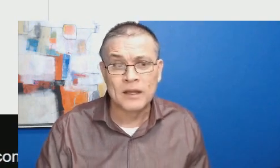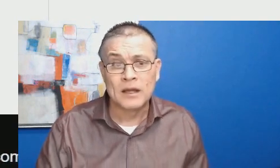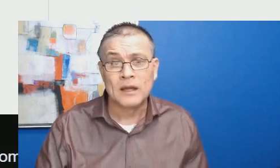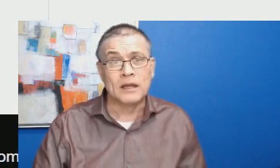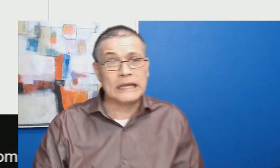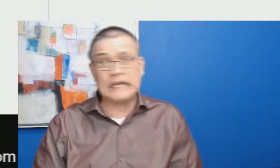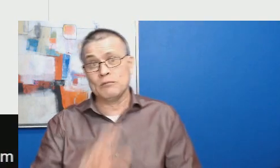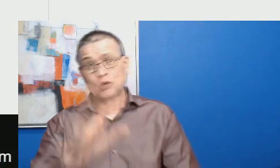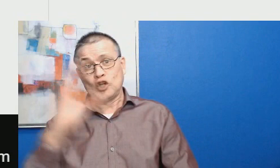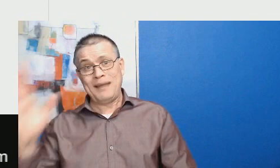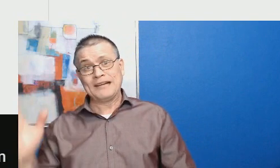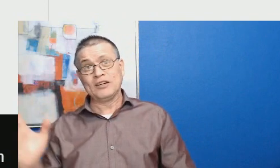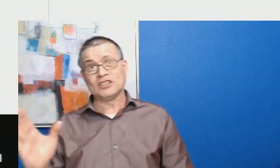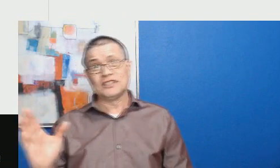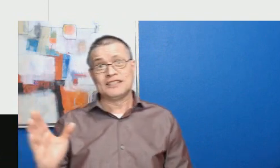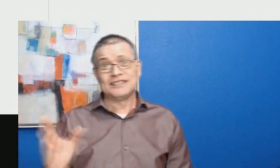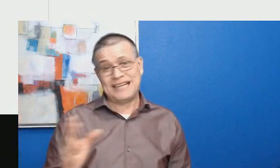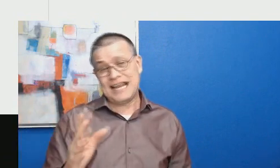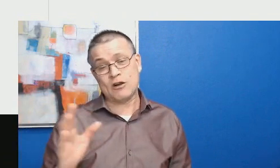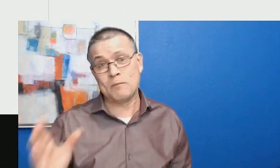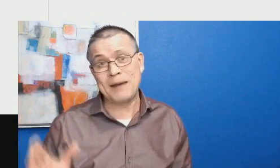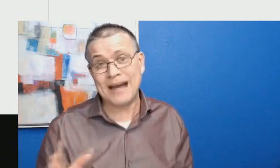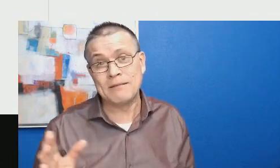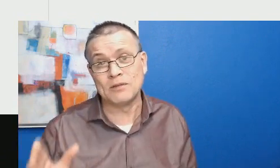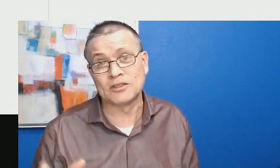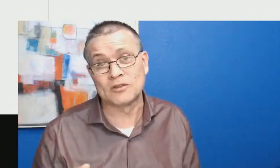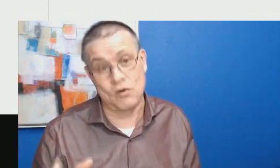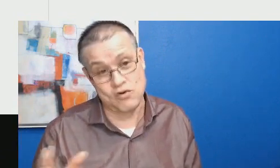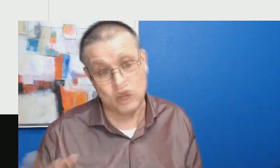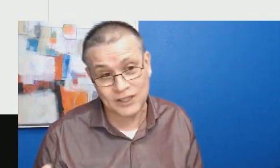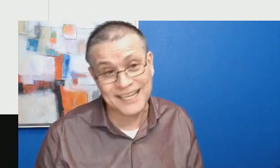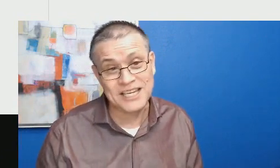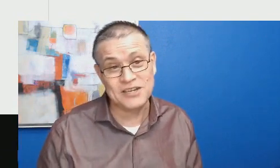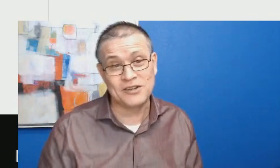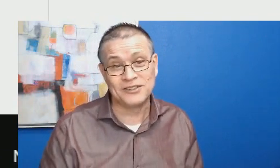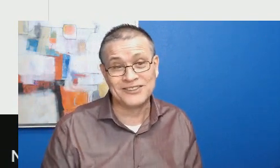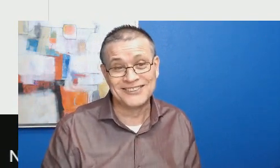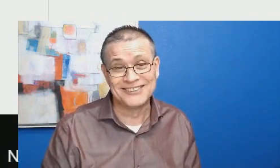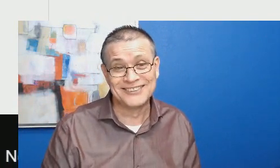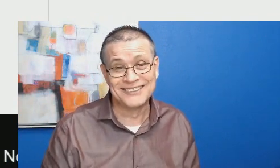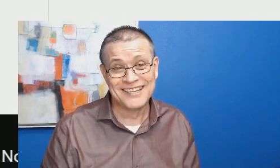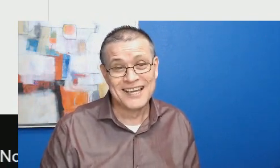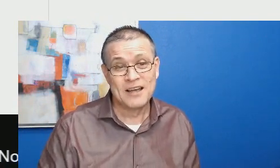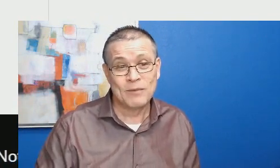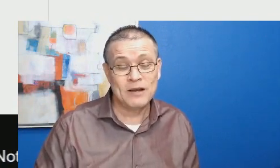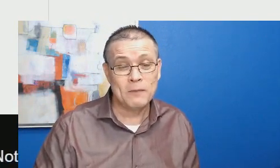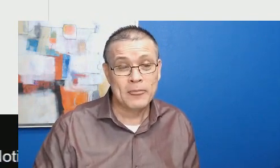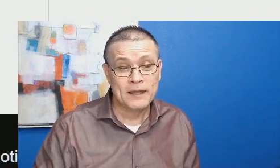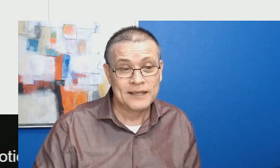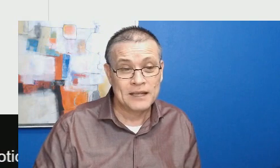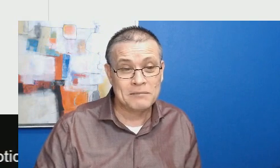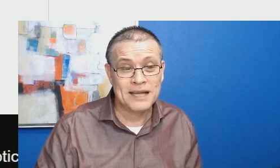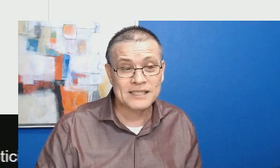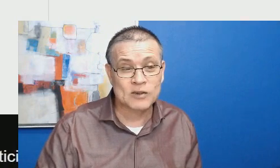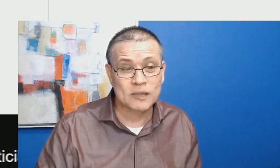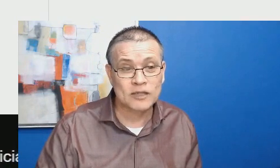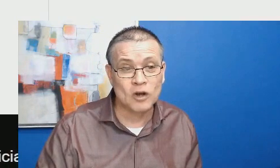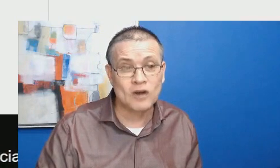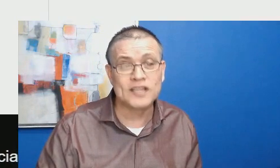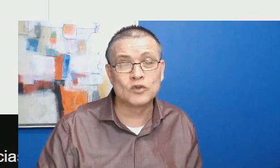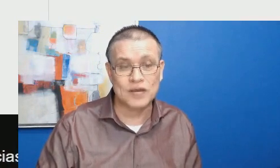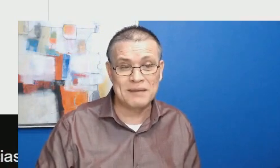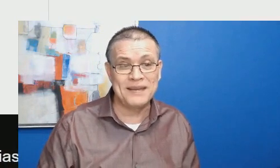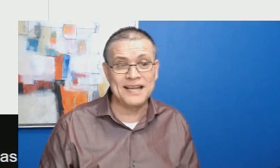Y ni mucho menos si la comparamos con Gordillo. Bueno, ¿quién más